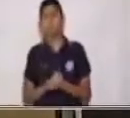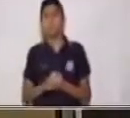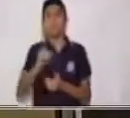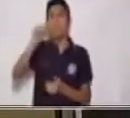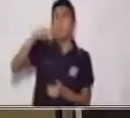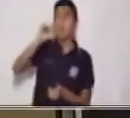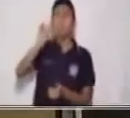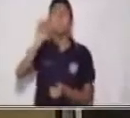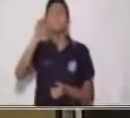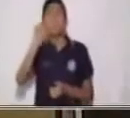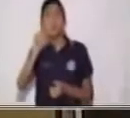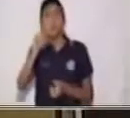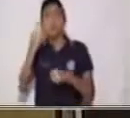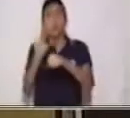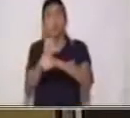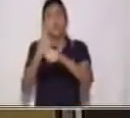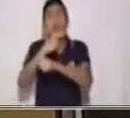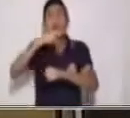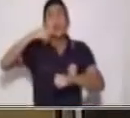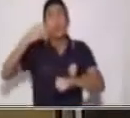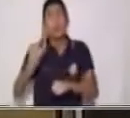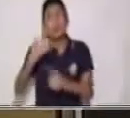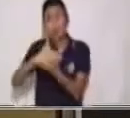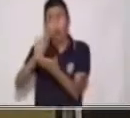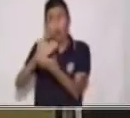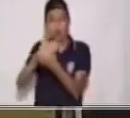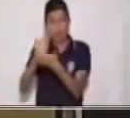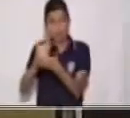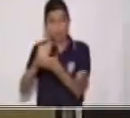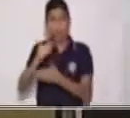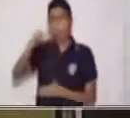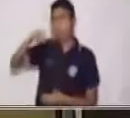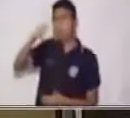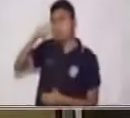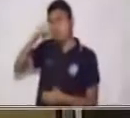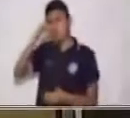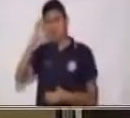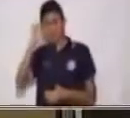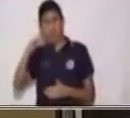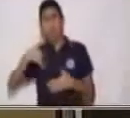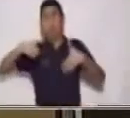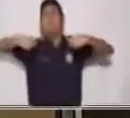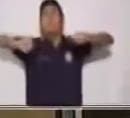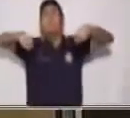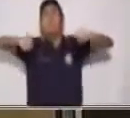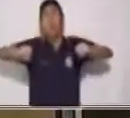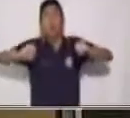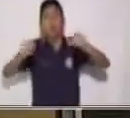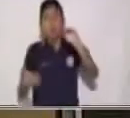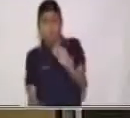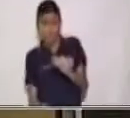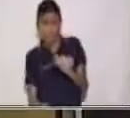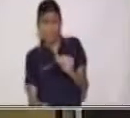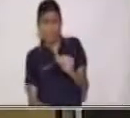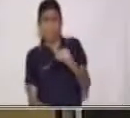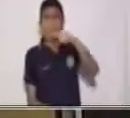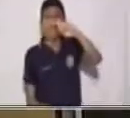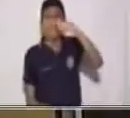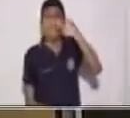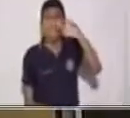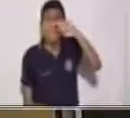para la comida. Mateo tiene una moto pequeña y tita una